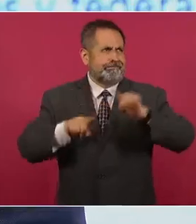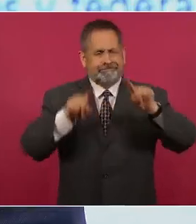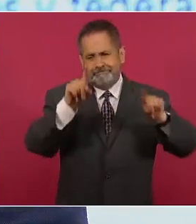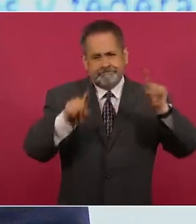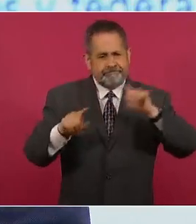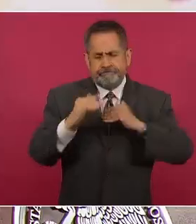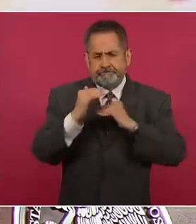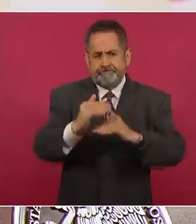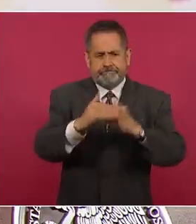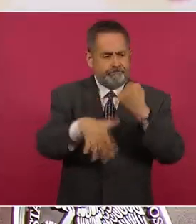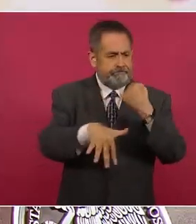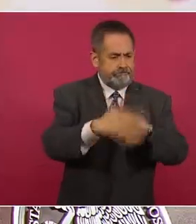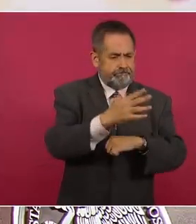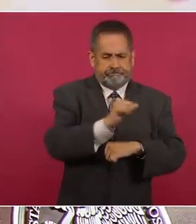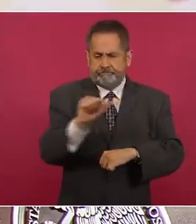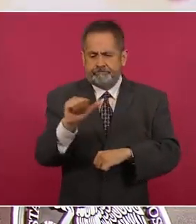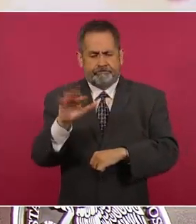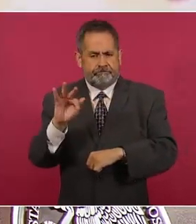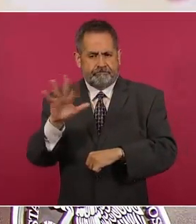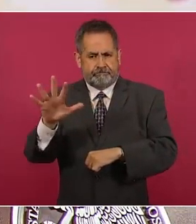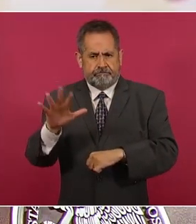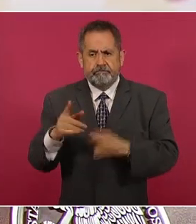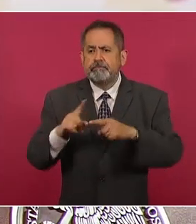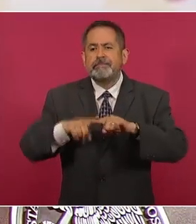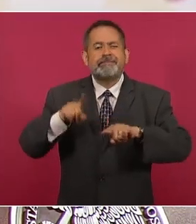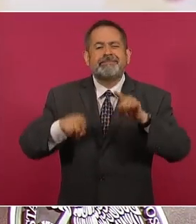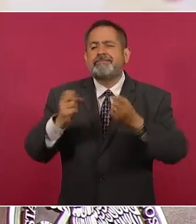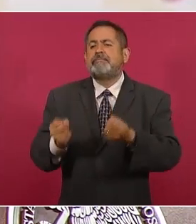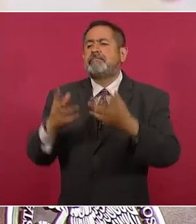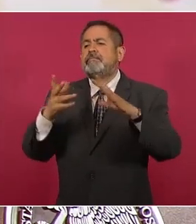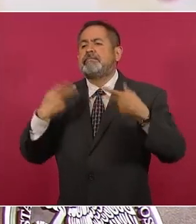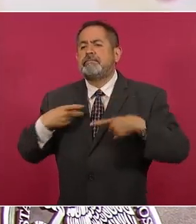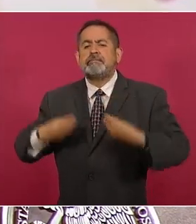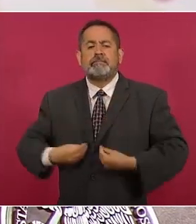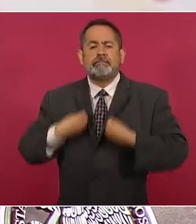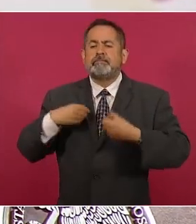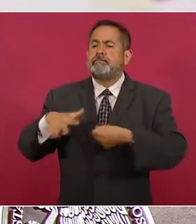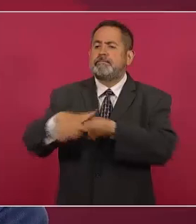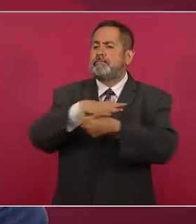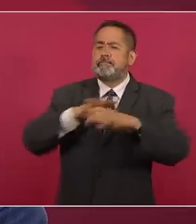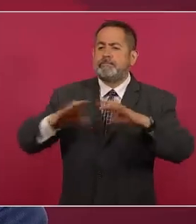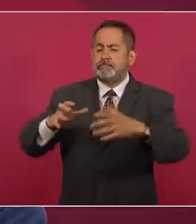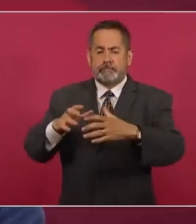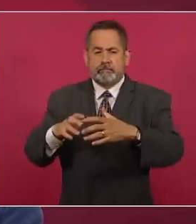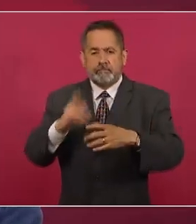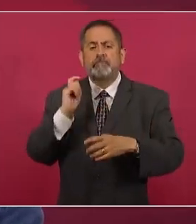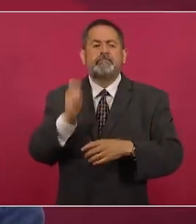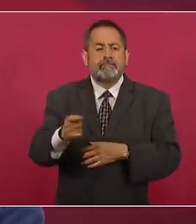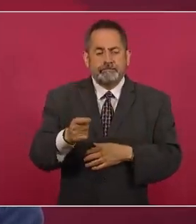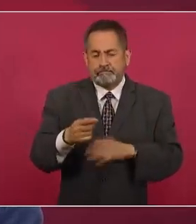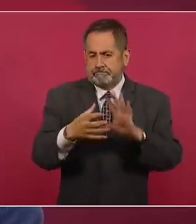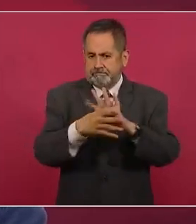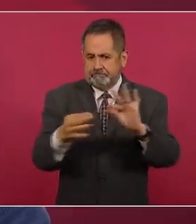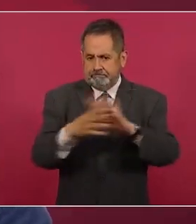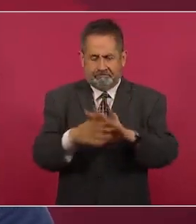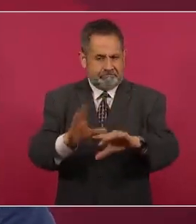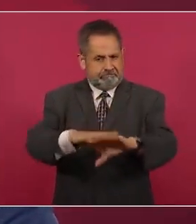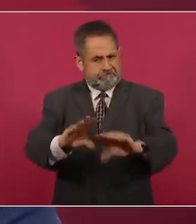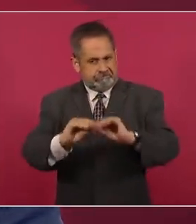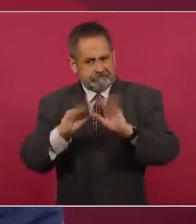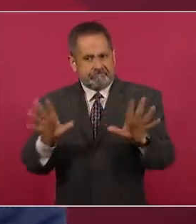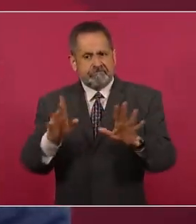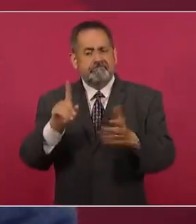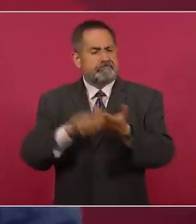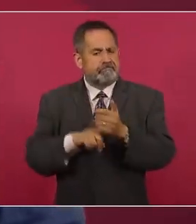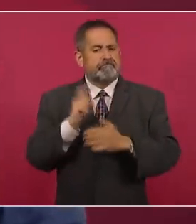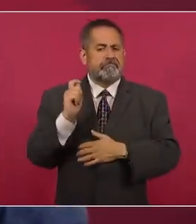conformados según el número de población que tiene cada una de las entidades federativas. Pero es resaltar de manera importante,